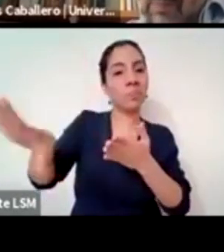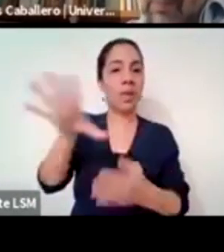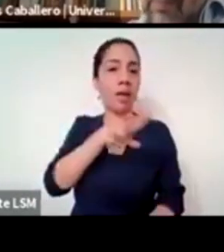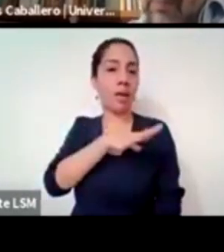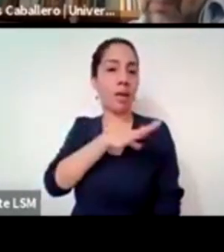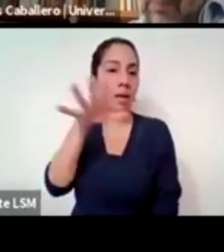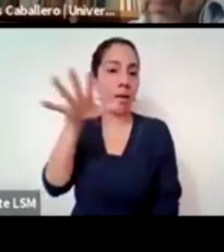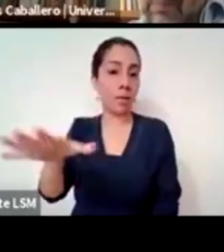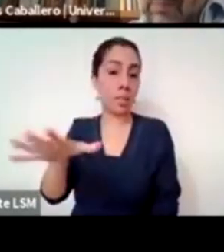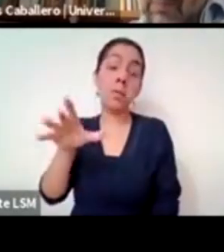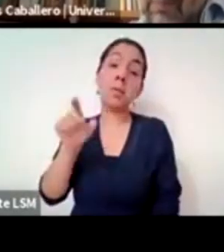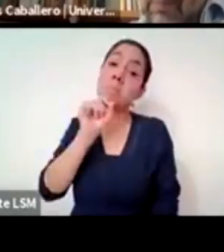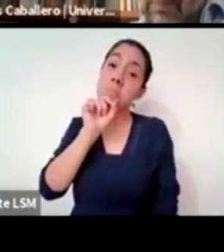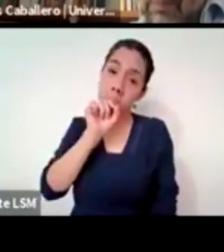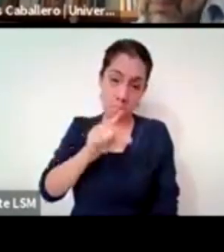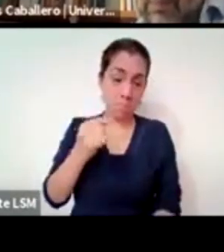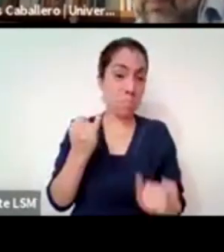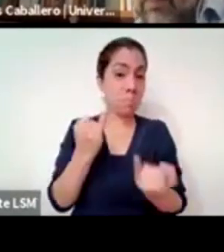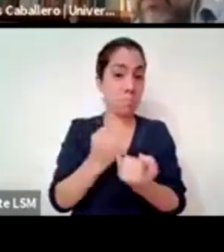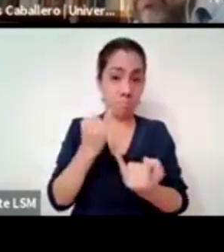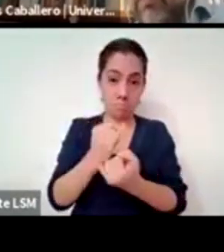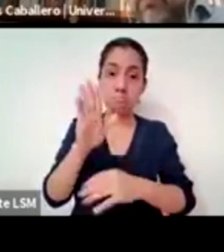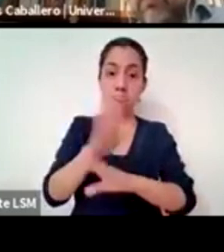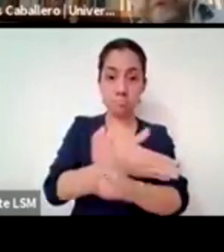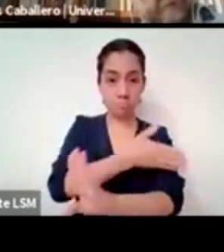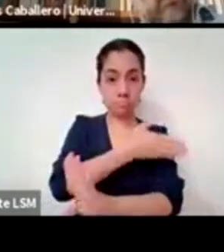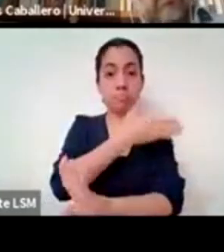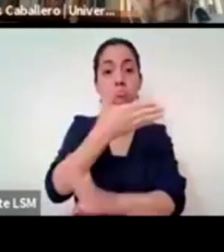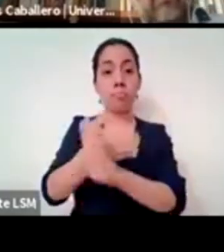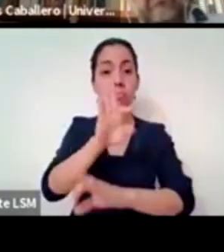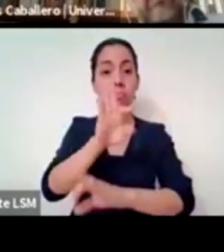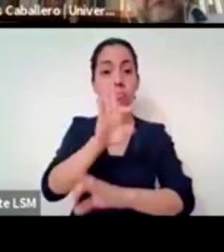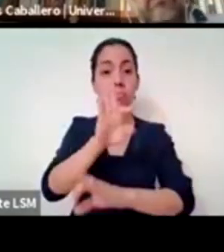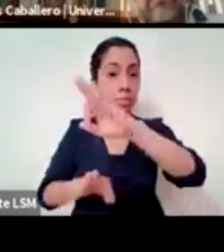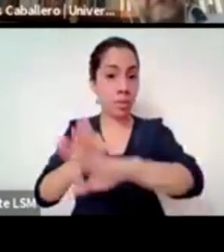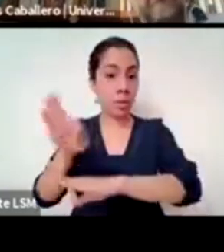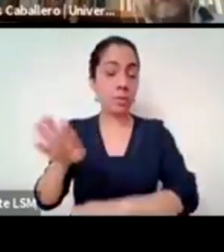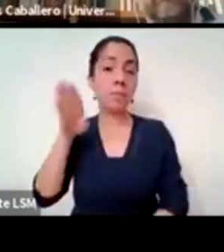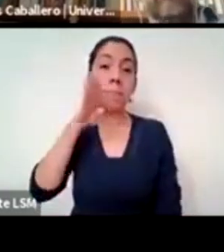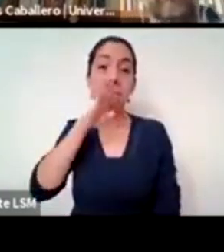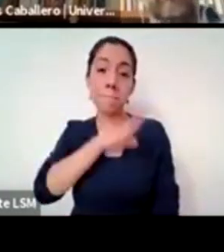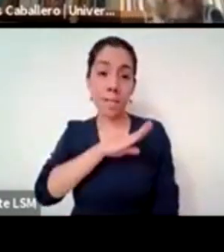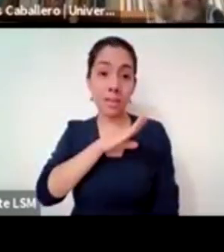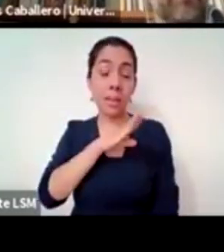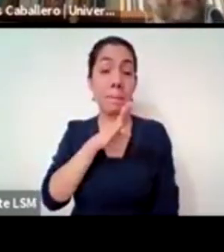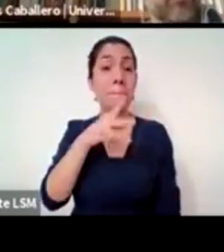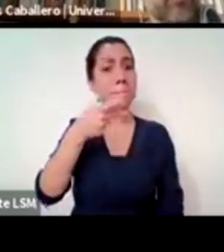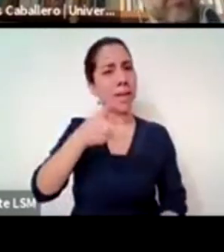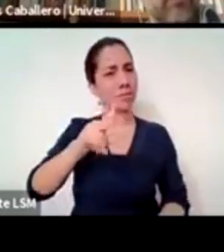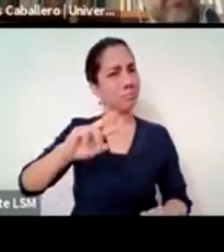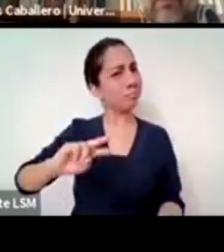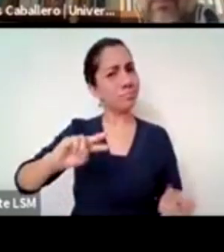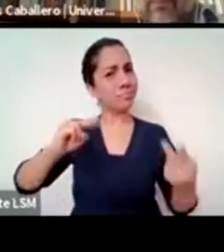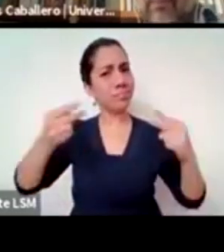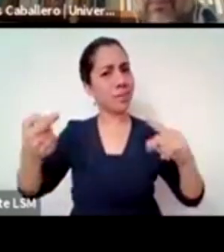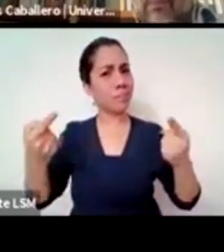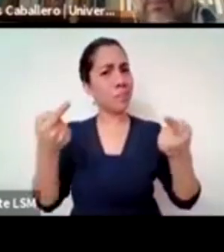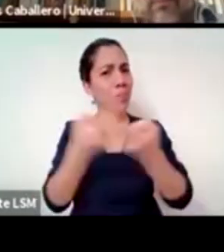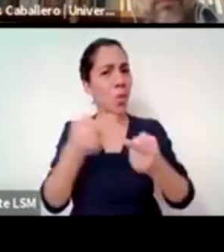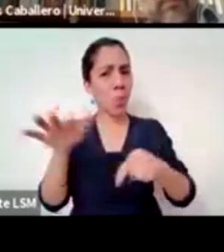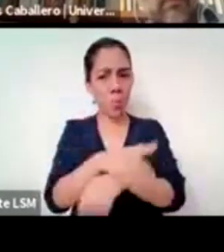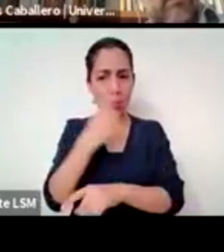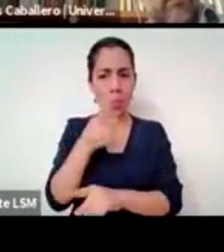sido maltratadas a pesar de que son las más fieles seguidoras de las normas